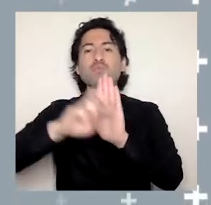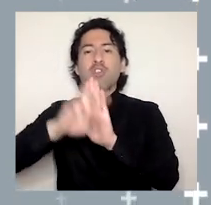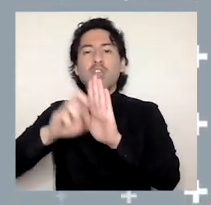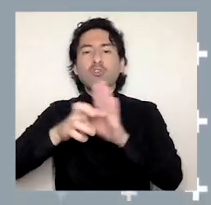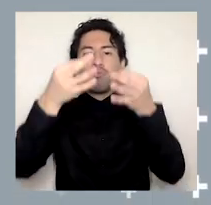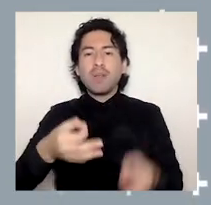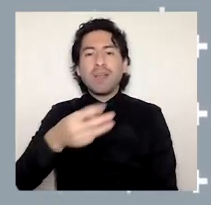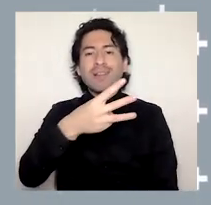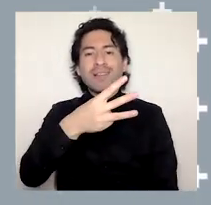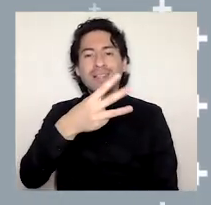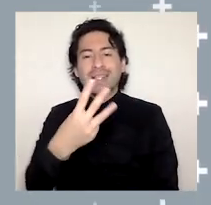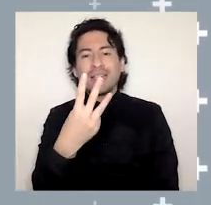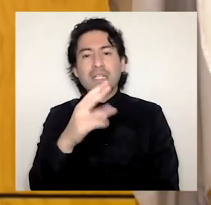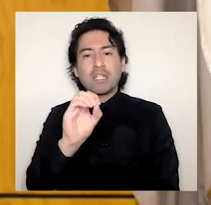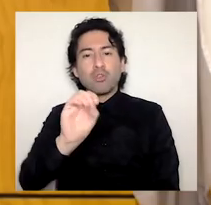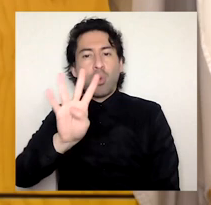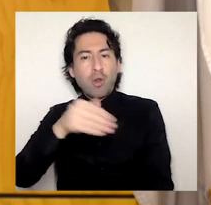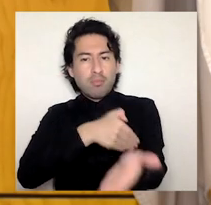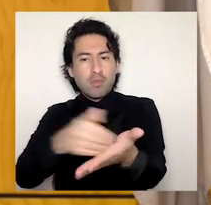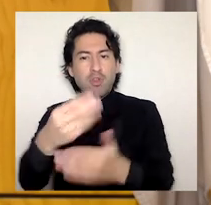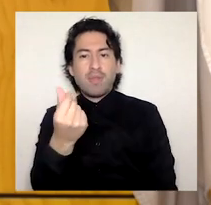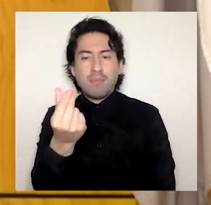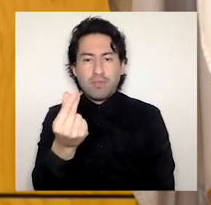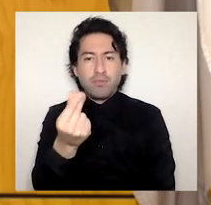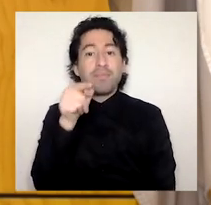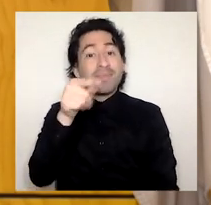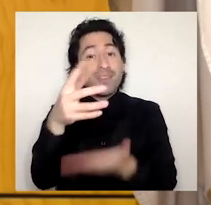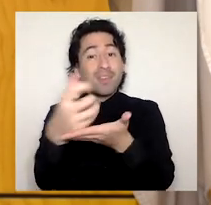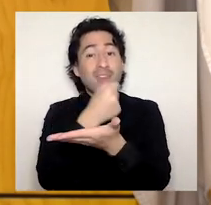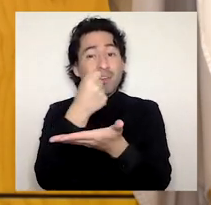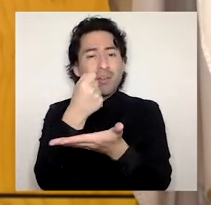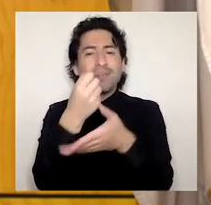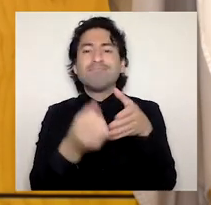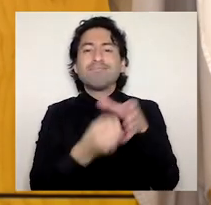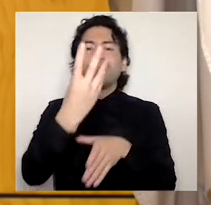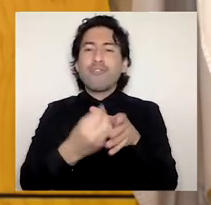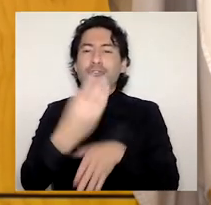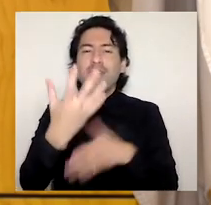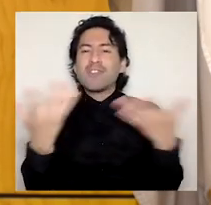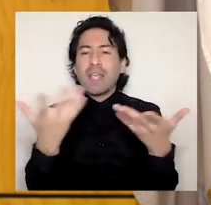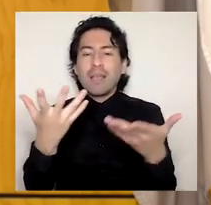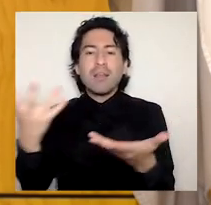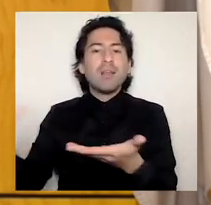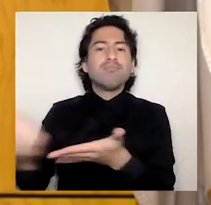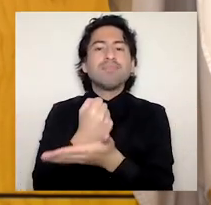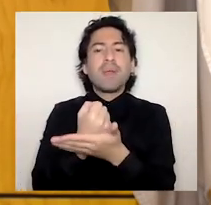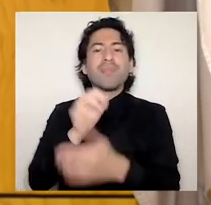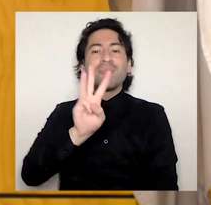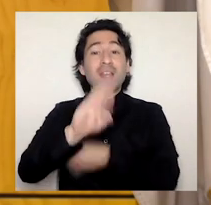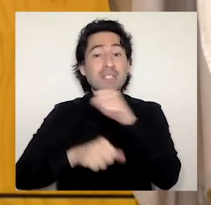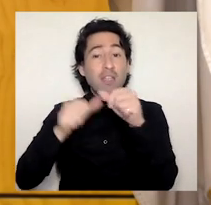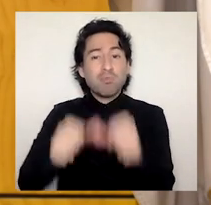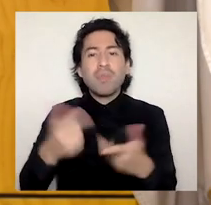304 millones de pesos. Un logro en innovación fue la adjudicación por tres años del